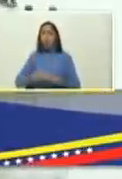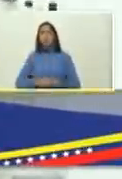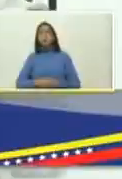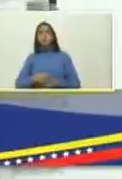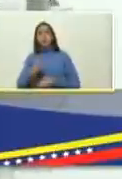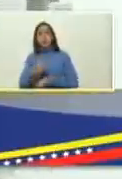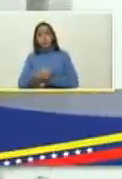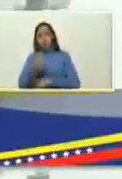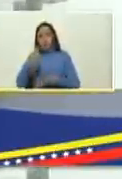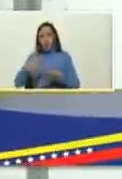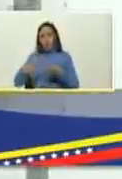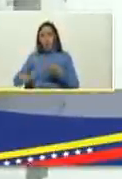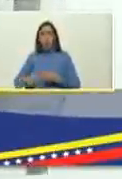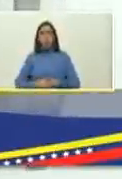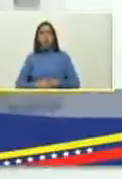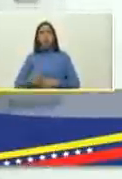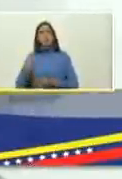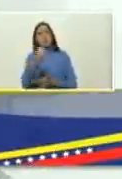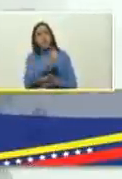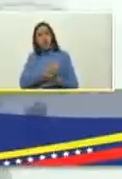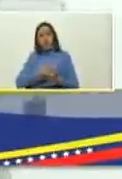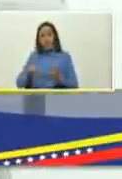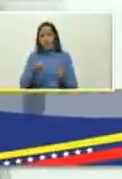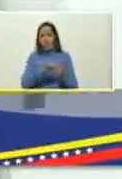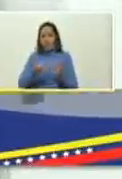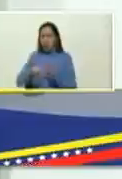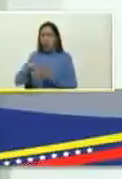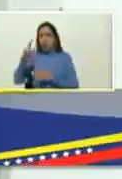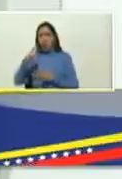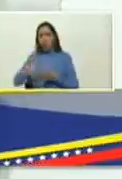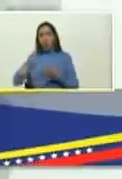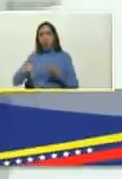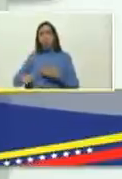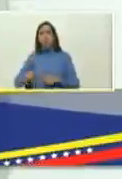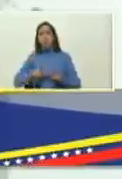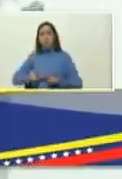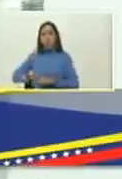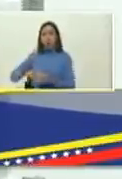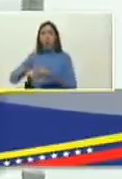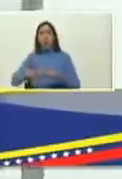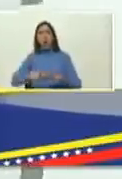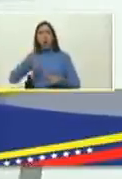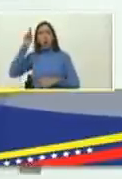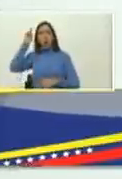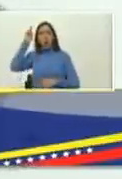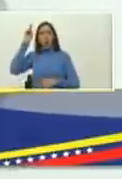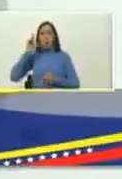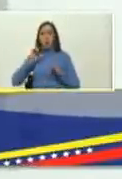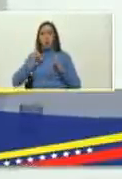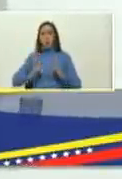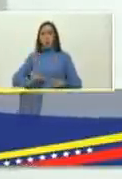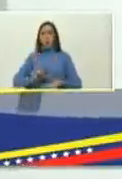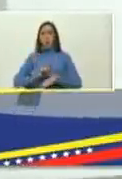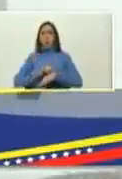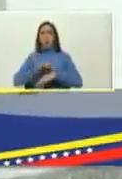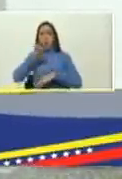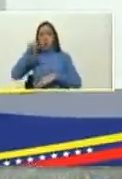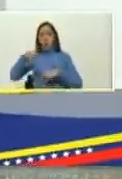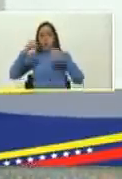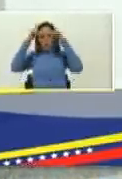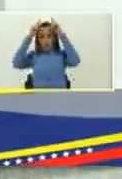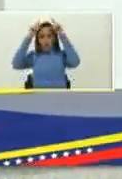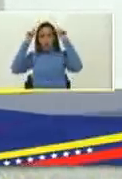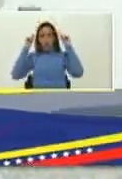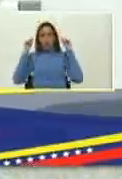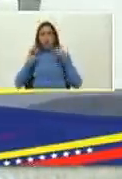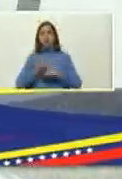residencias médicas farmacia central de suministro sala de docencia descanso de médicos y enfermeras